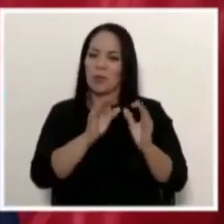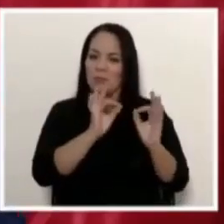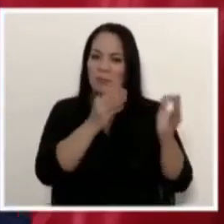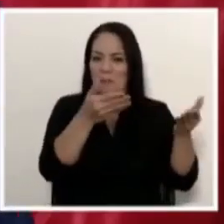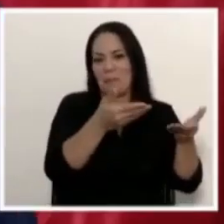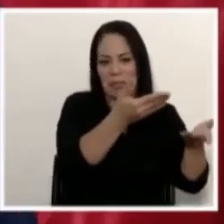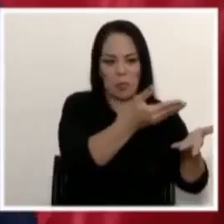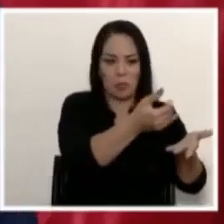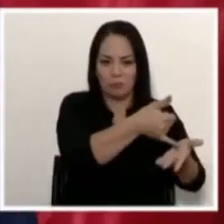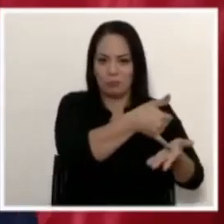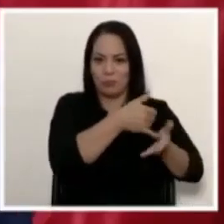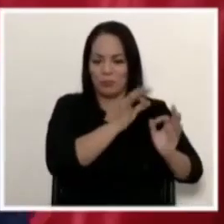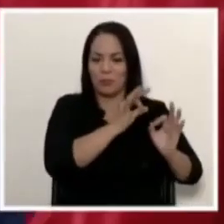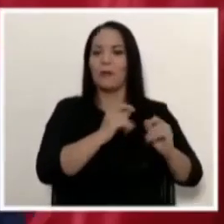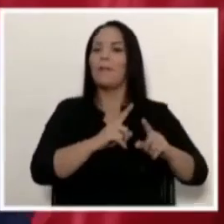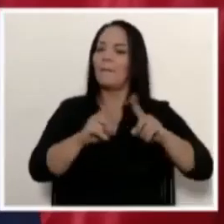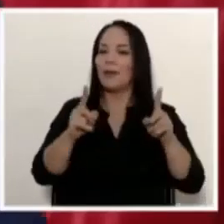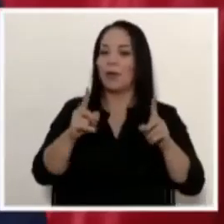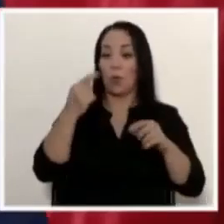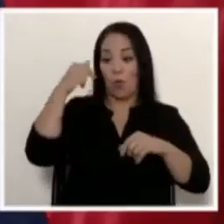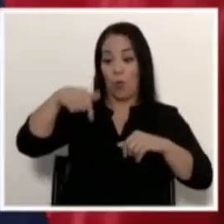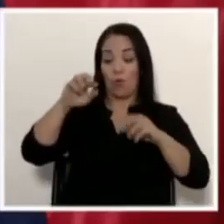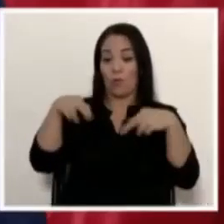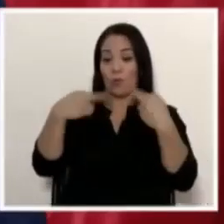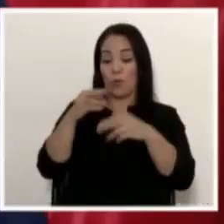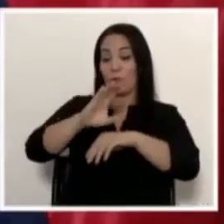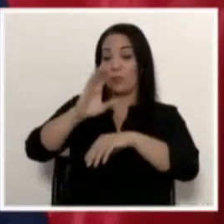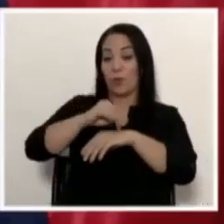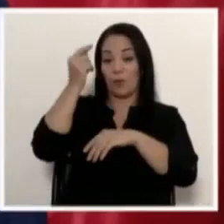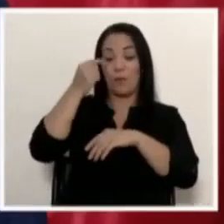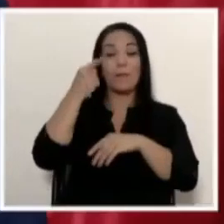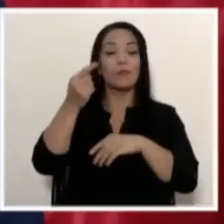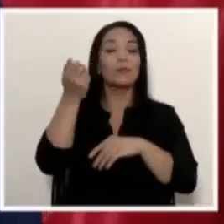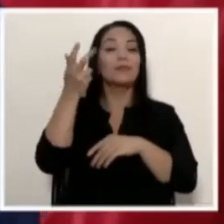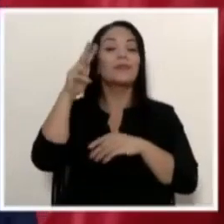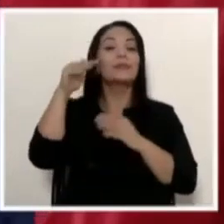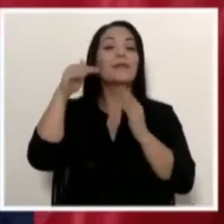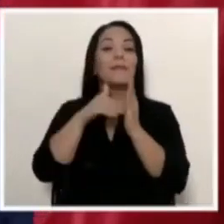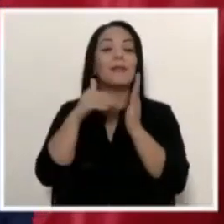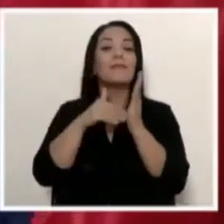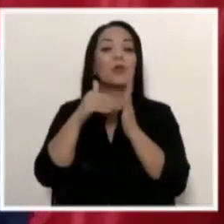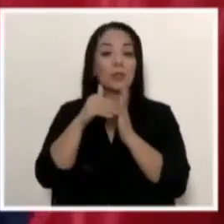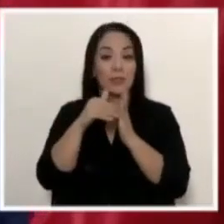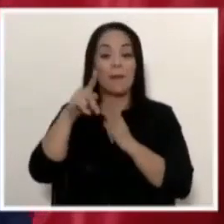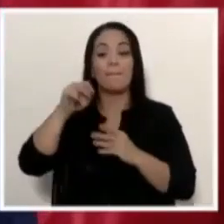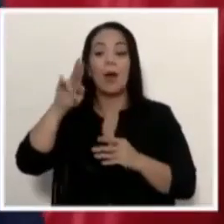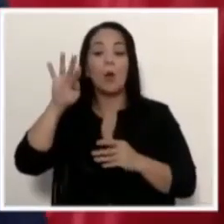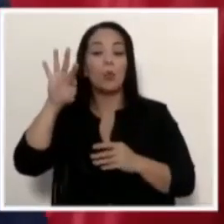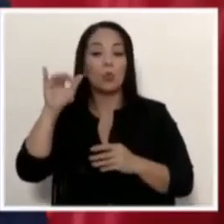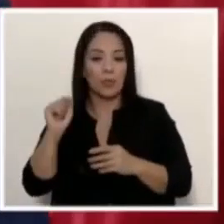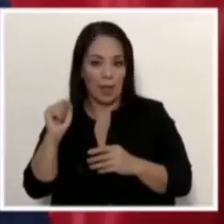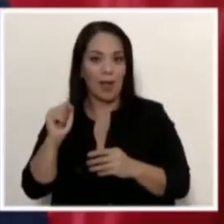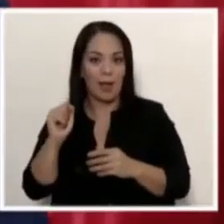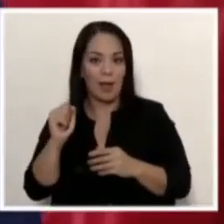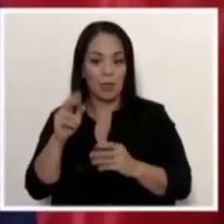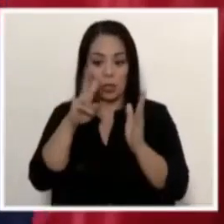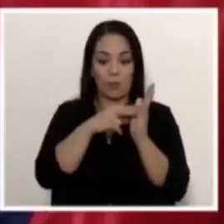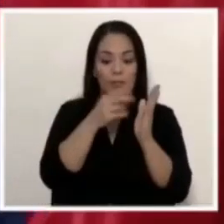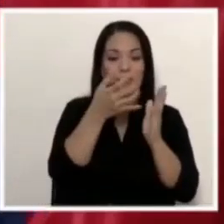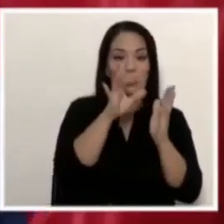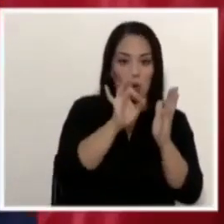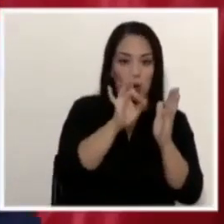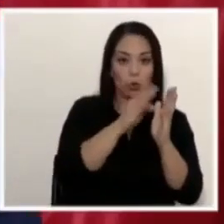vimos en Consejo de Gobierno que de 13 mil millones de pauta del 2018 al